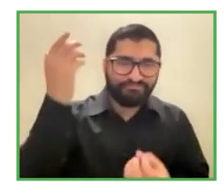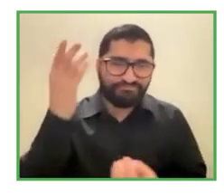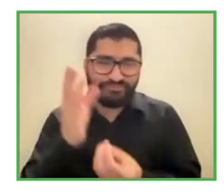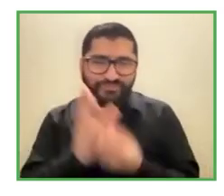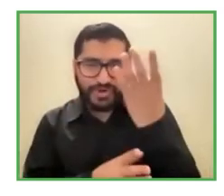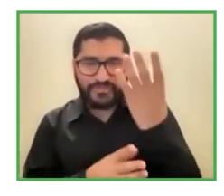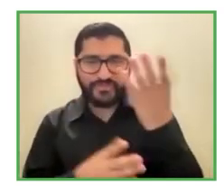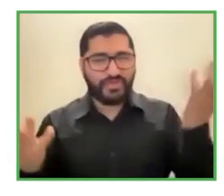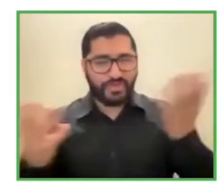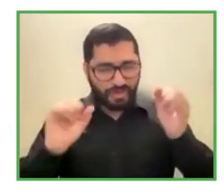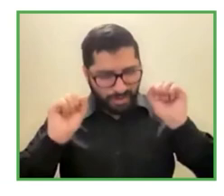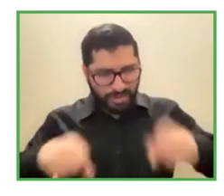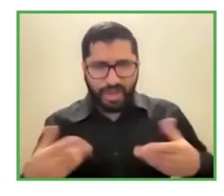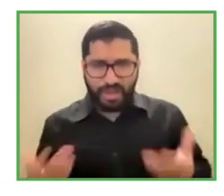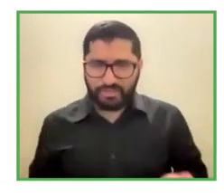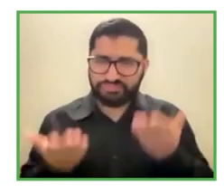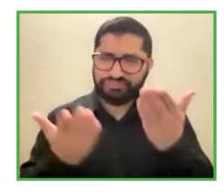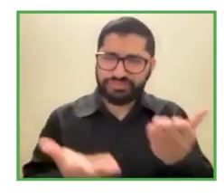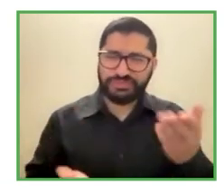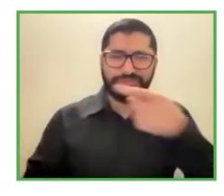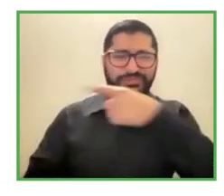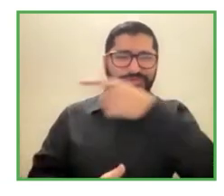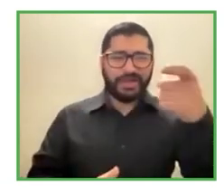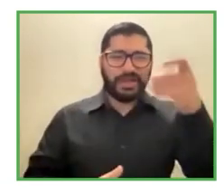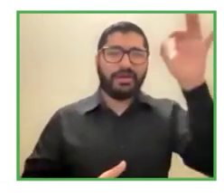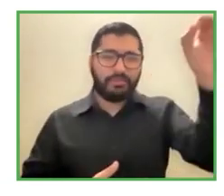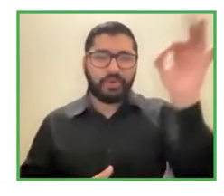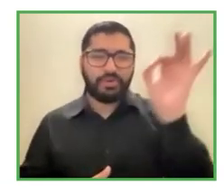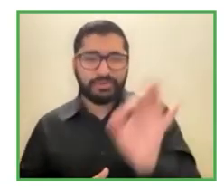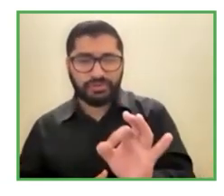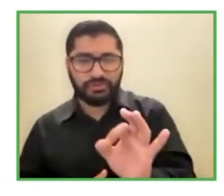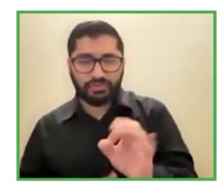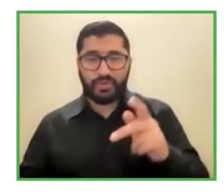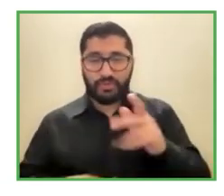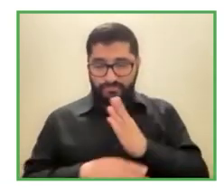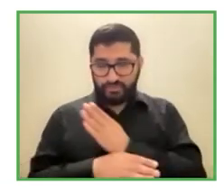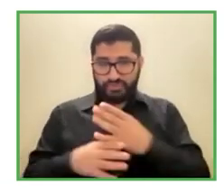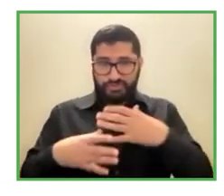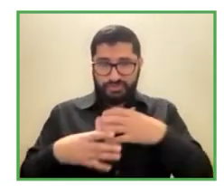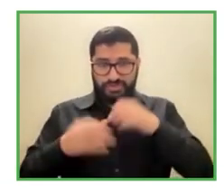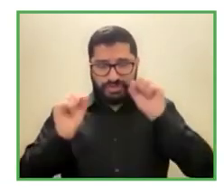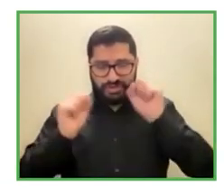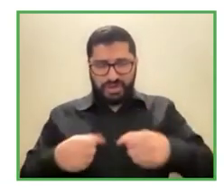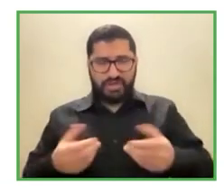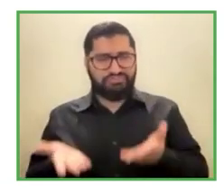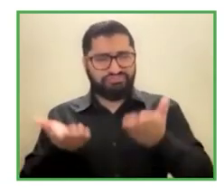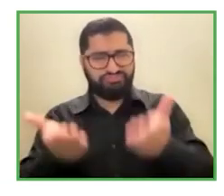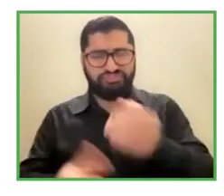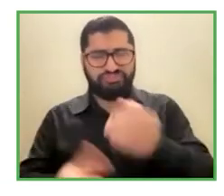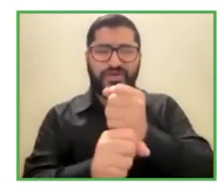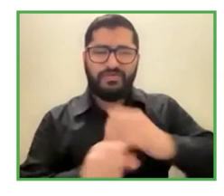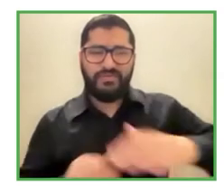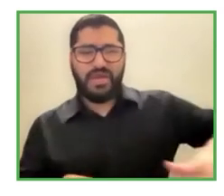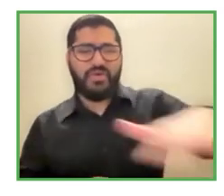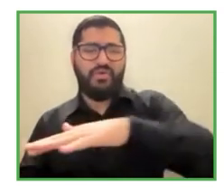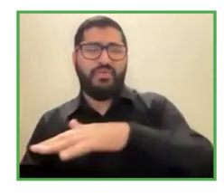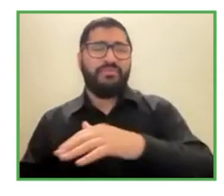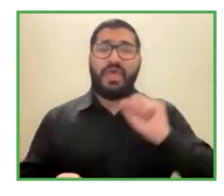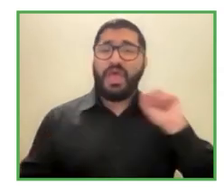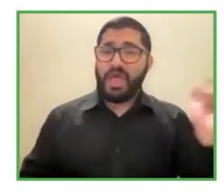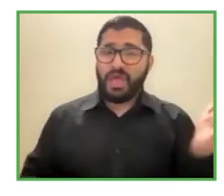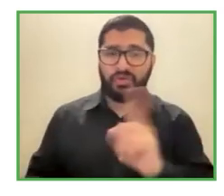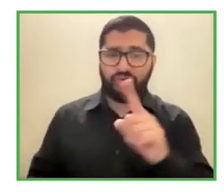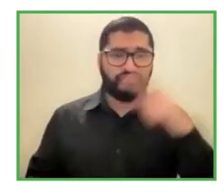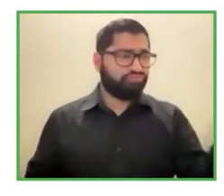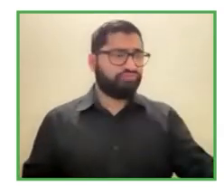a los empleados y ese es el motivo por el cual nosotros no hemos recibido inversionistas porque nosotros no queremos